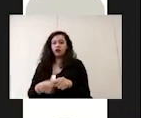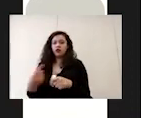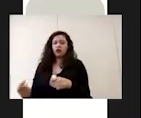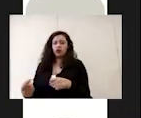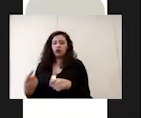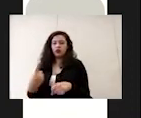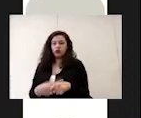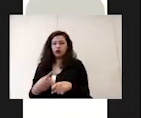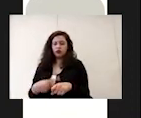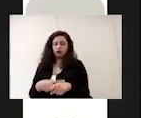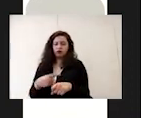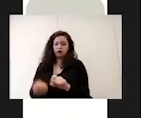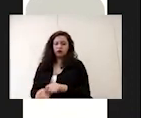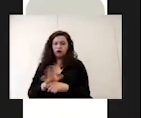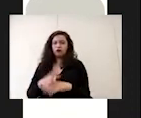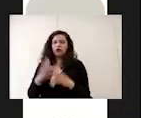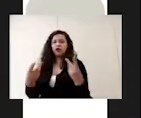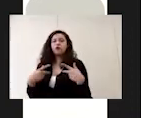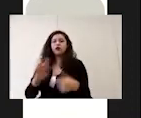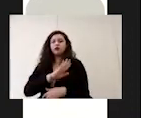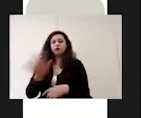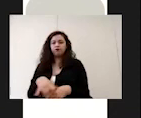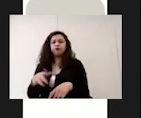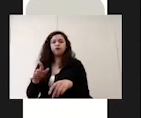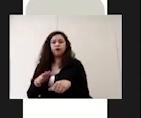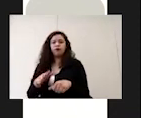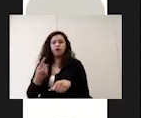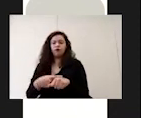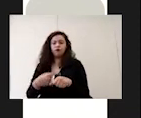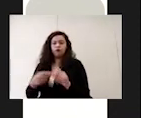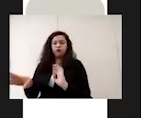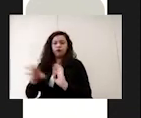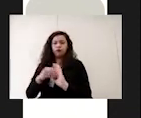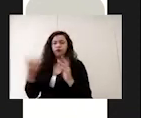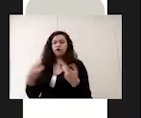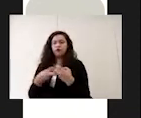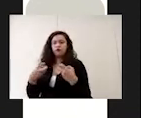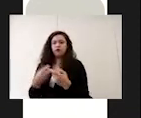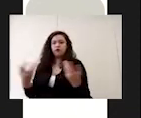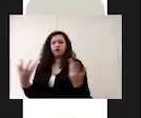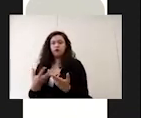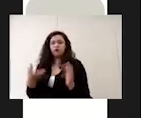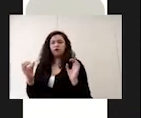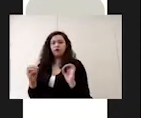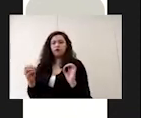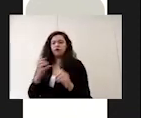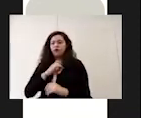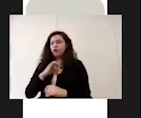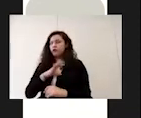que haya enfermado de COVID-19 y esto le genere cierto nerviosismo o incluso miedo